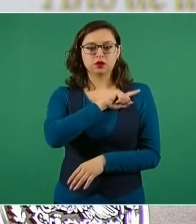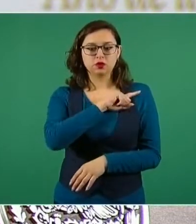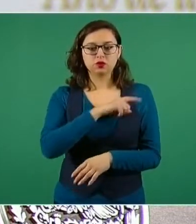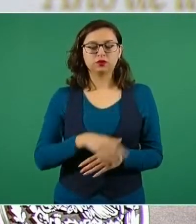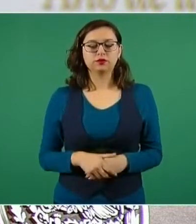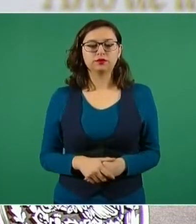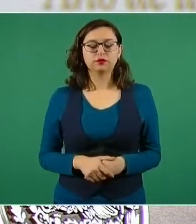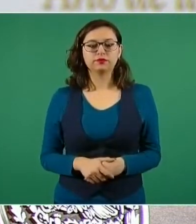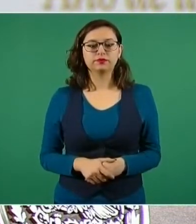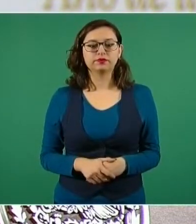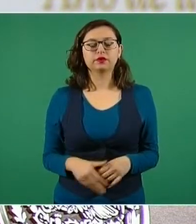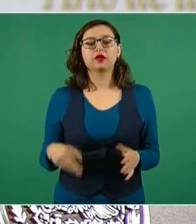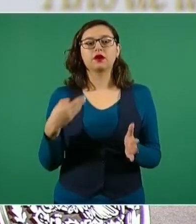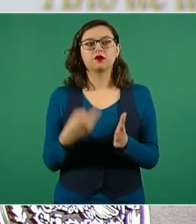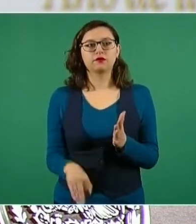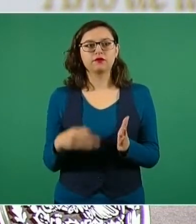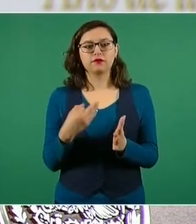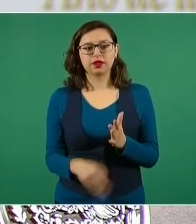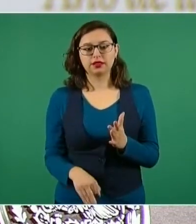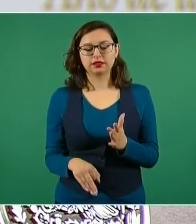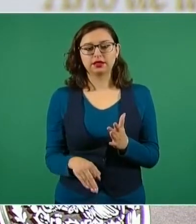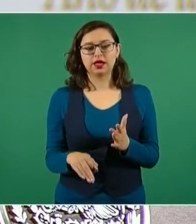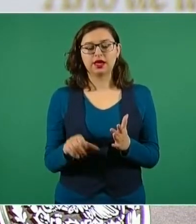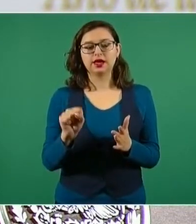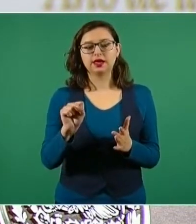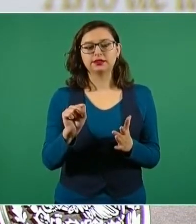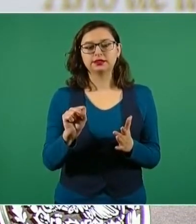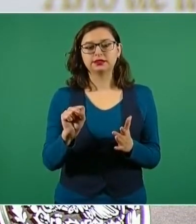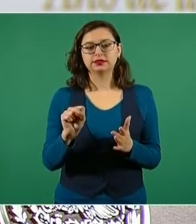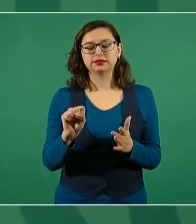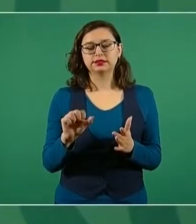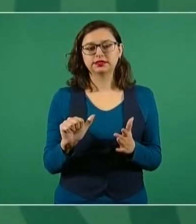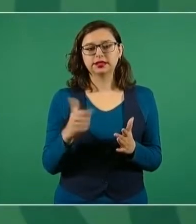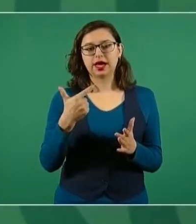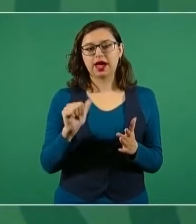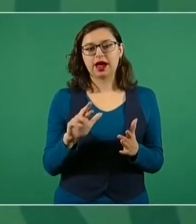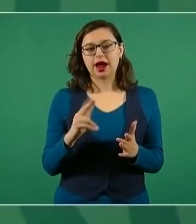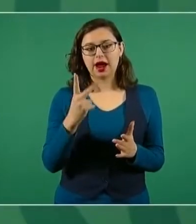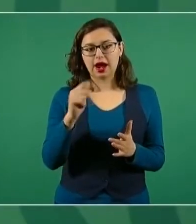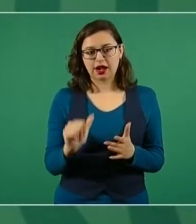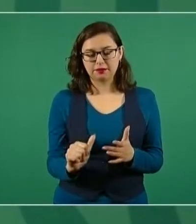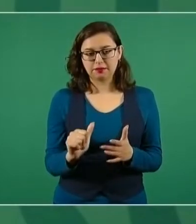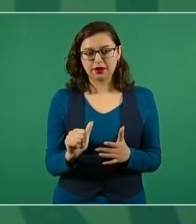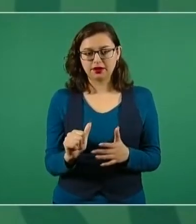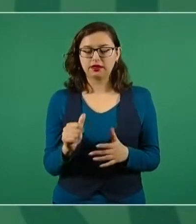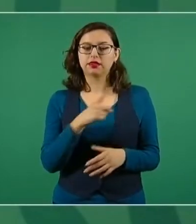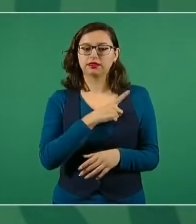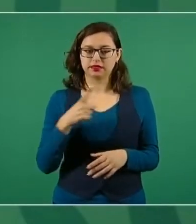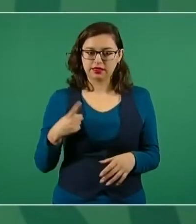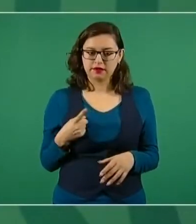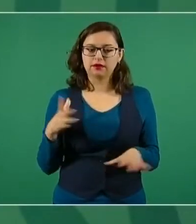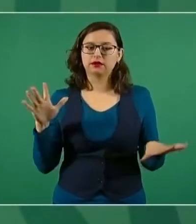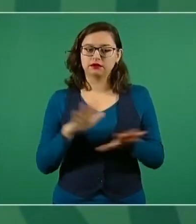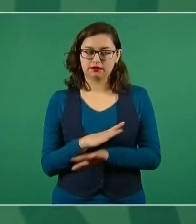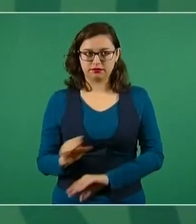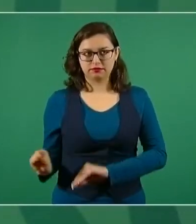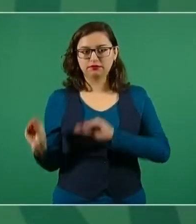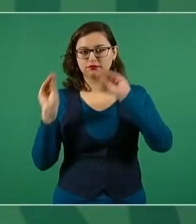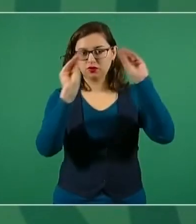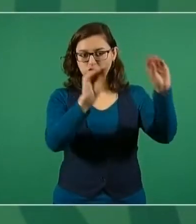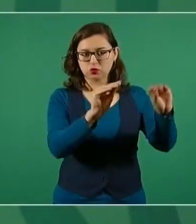Falta que agricultura se traslade hacia Obregón, Sonora